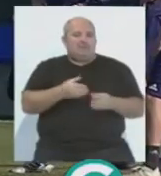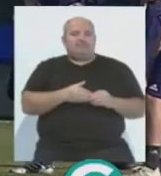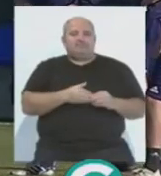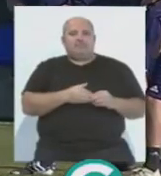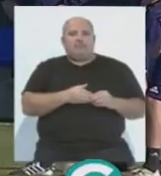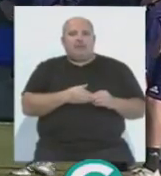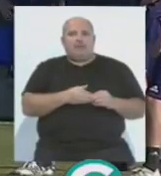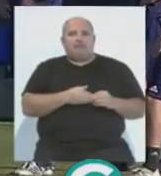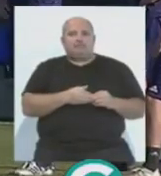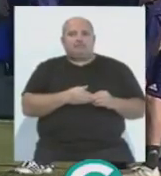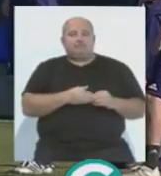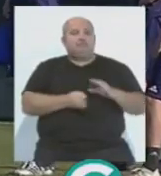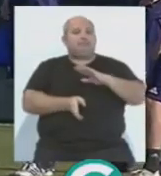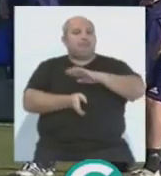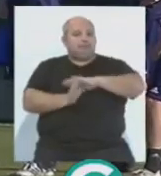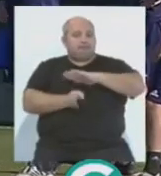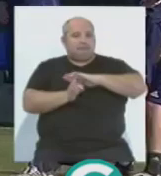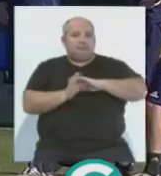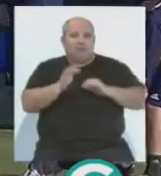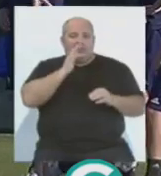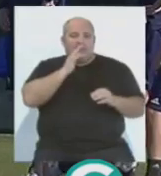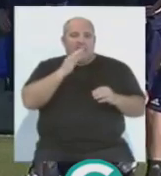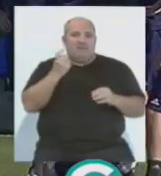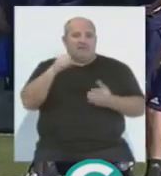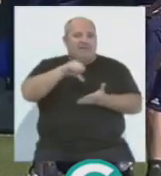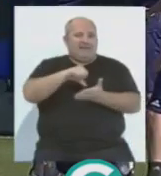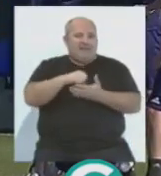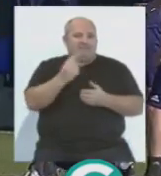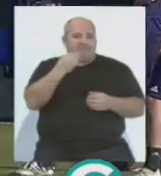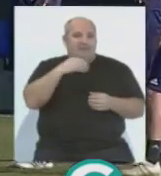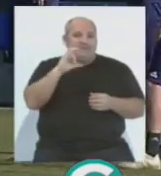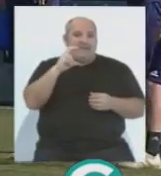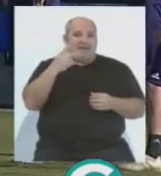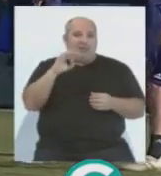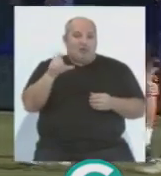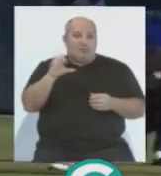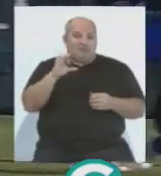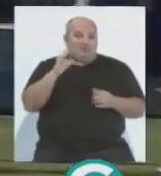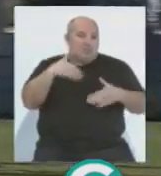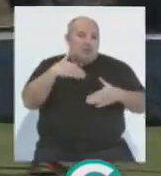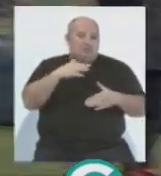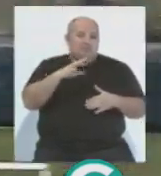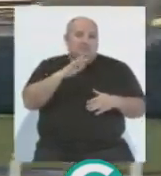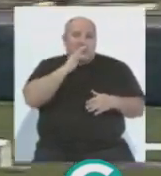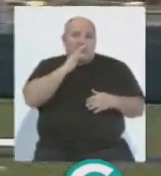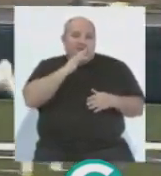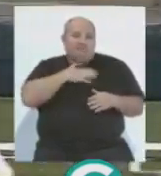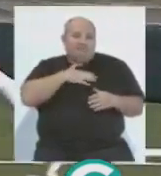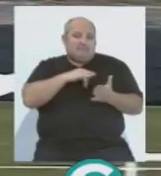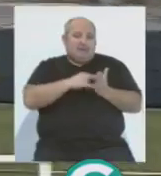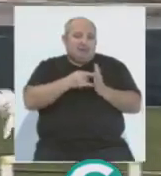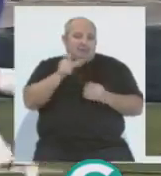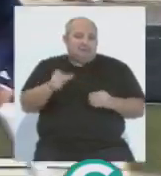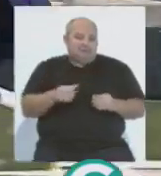sigue estando cojo el tema de centrales porque Servando no está a disposición del técnico.